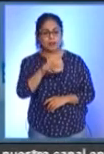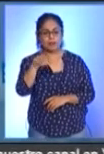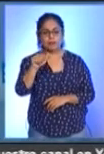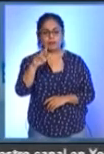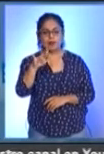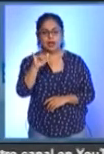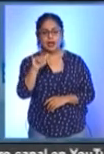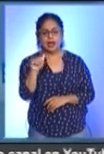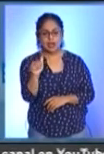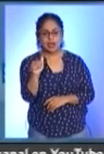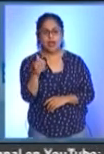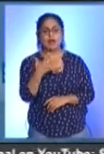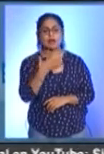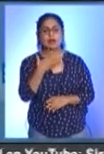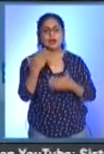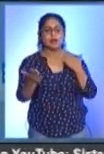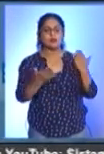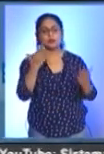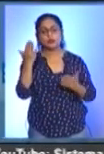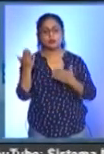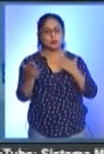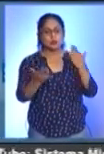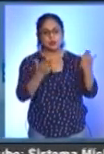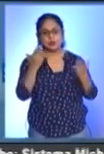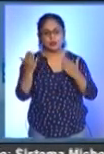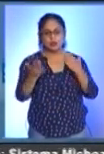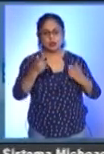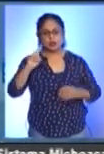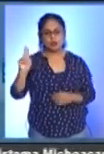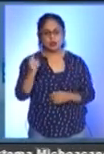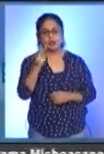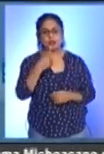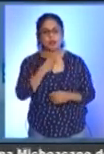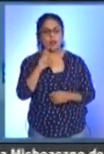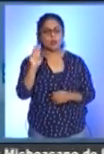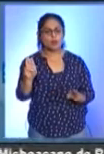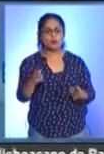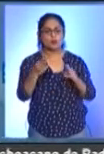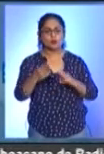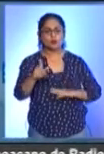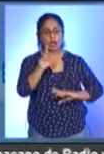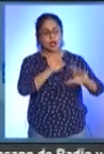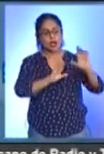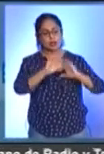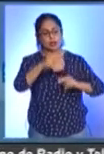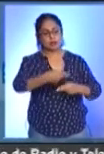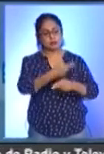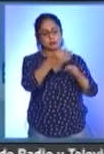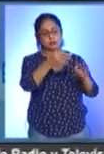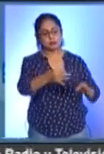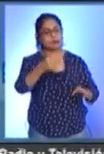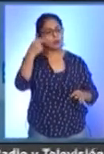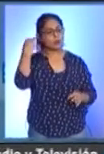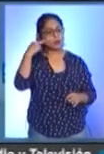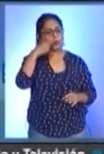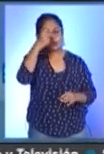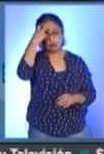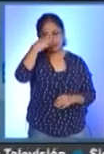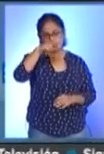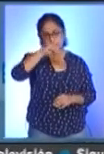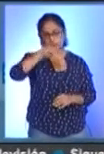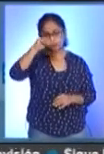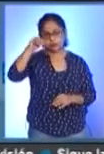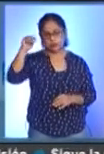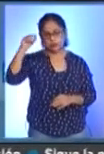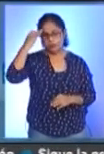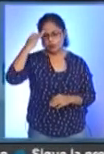quien ha sido destacada estudiante del Conservatorio Nacional de Música. El cantante veracruzano indicó que durante su gira Tiempo